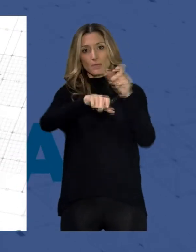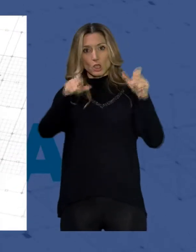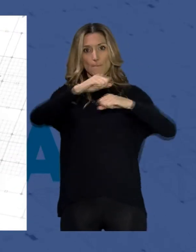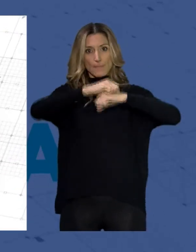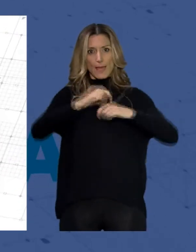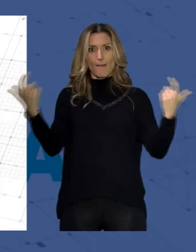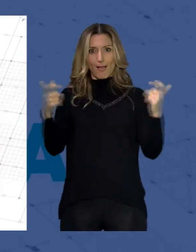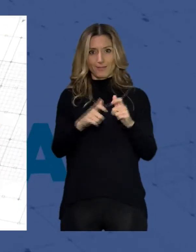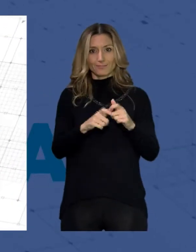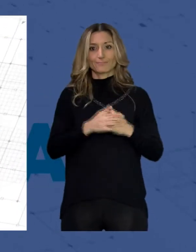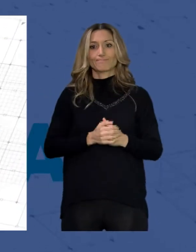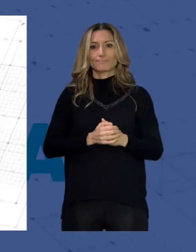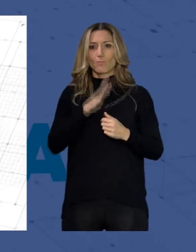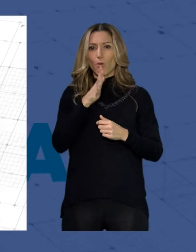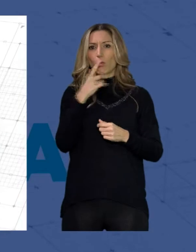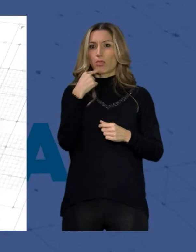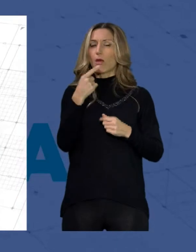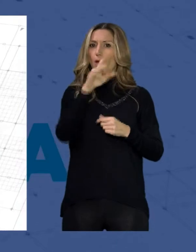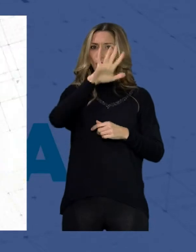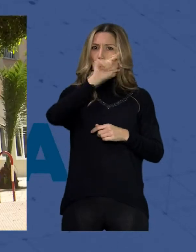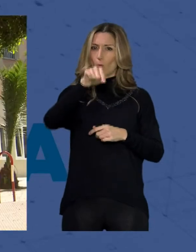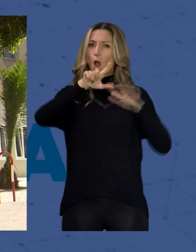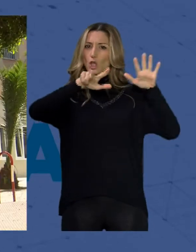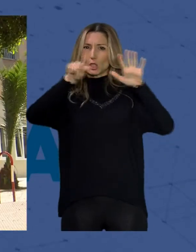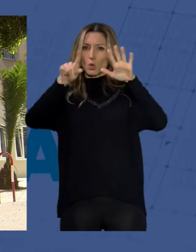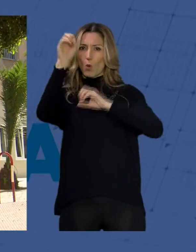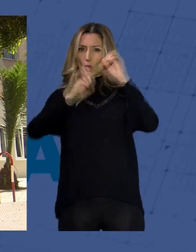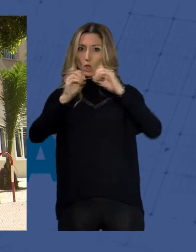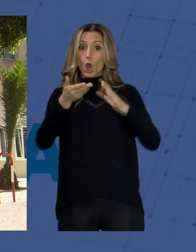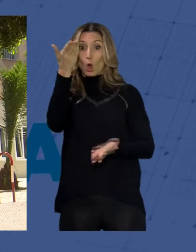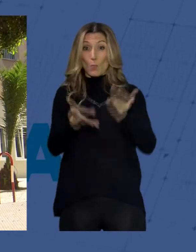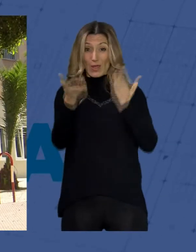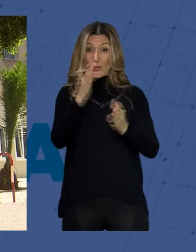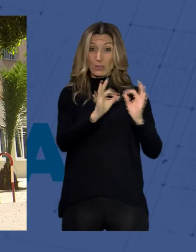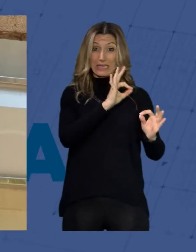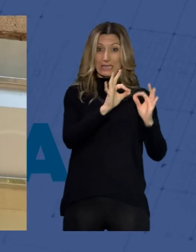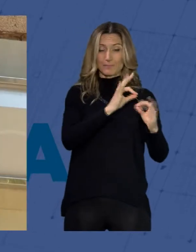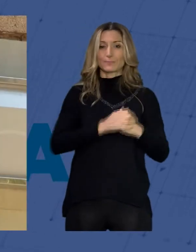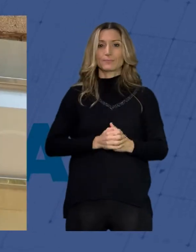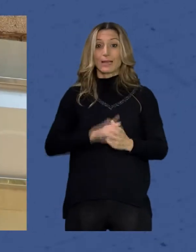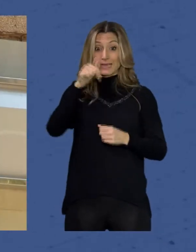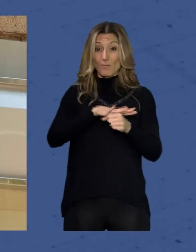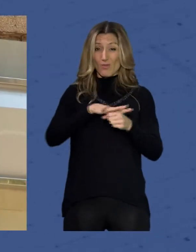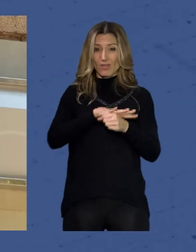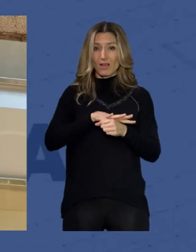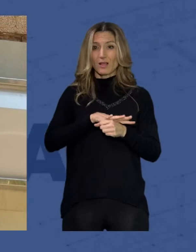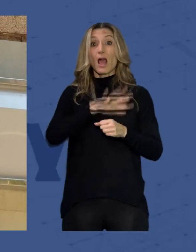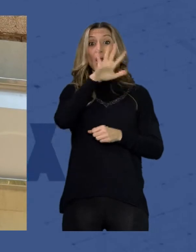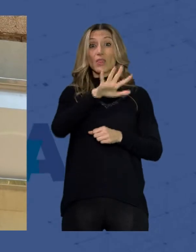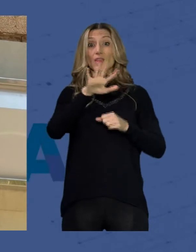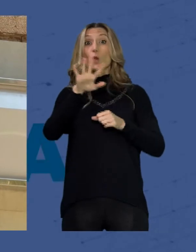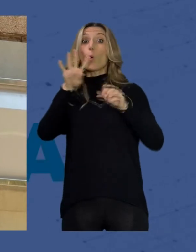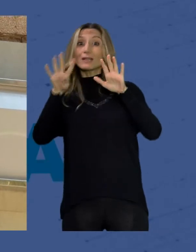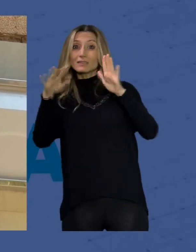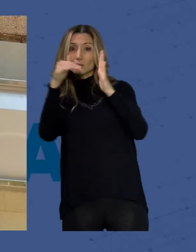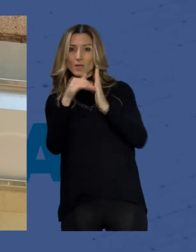,81% con respecto al mes de septiembre. Así, en la provincia tenemos 59.004 desempleados, una